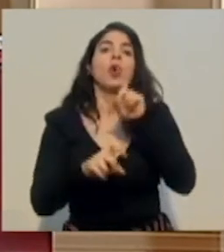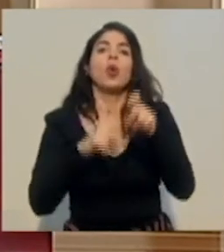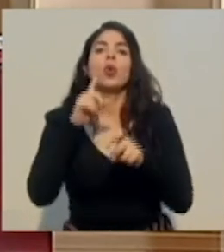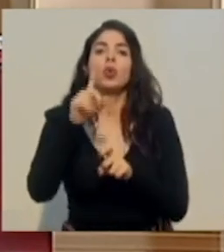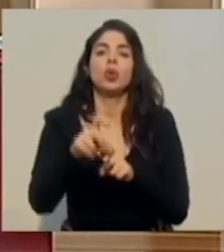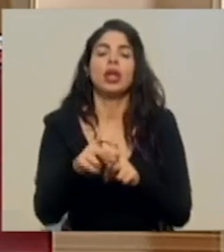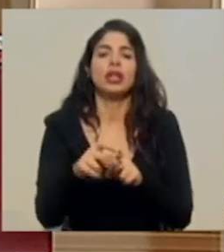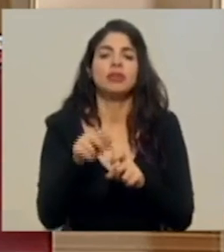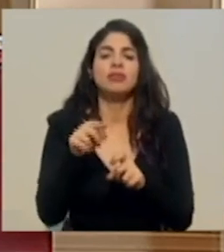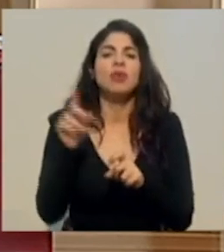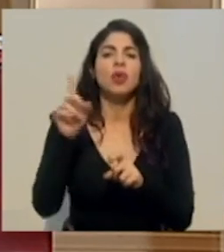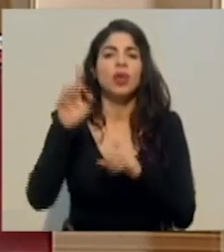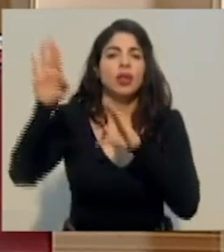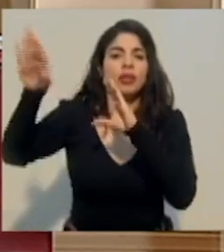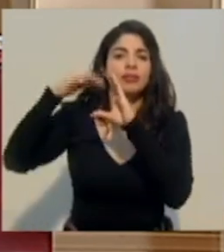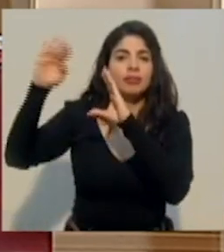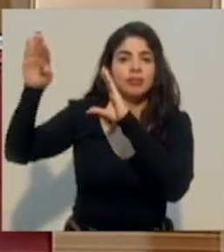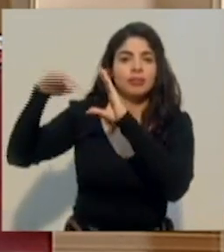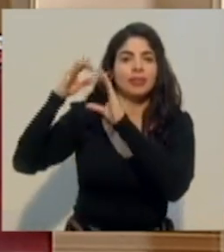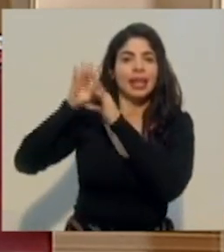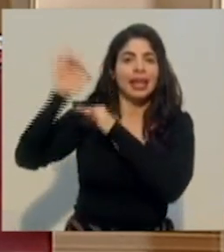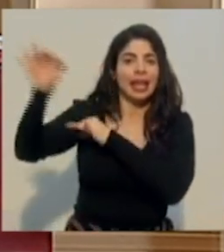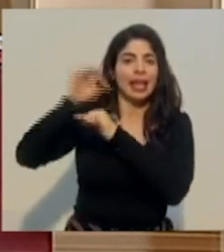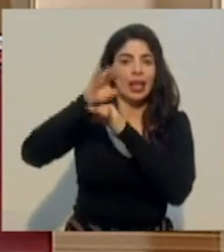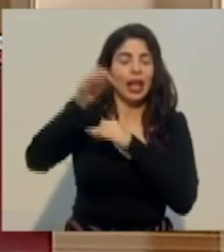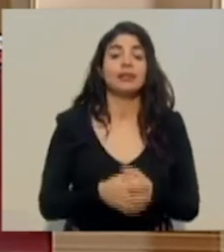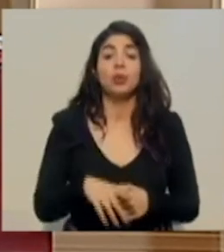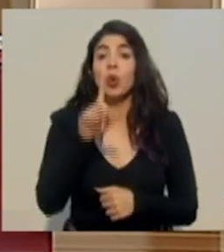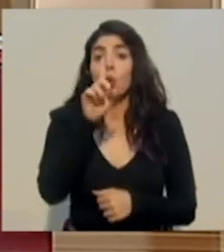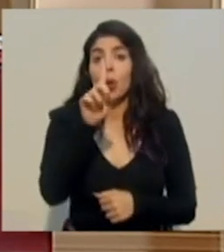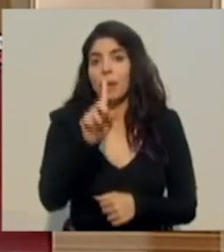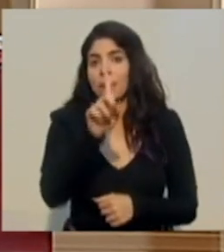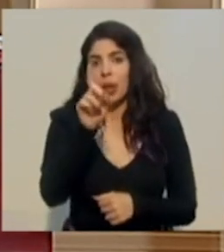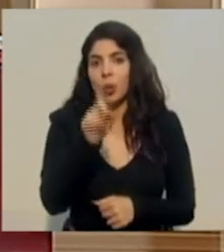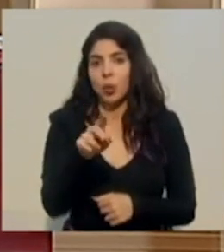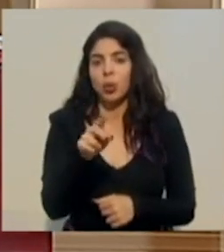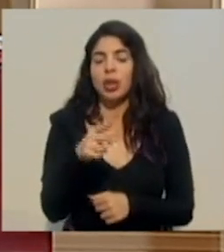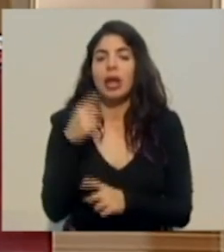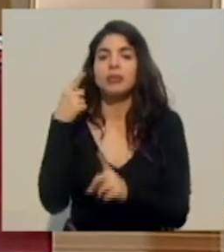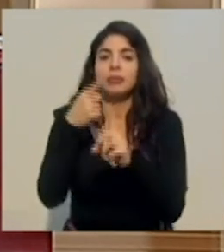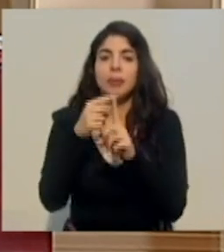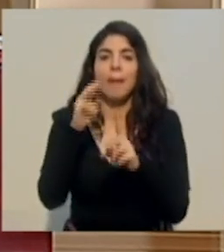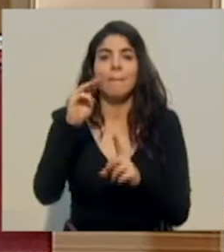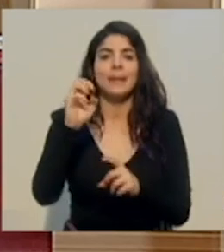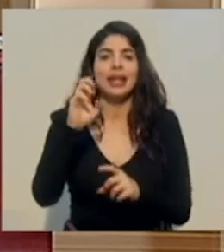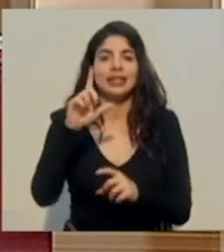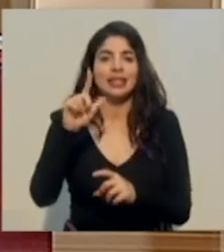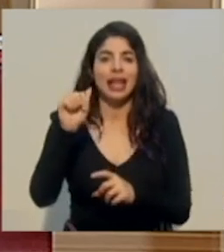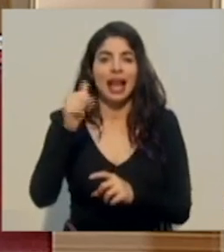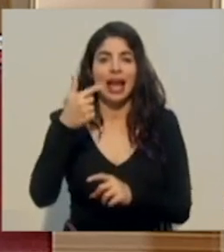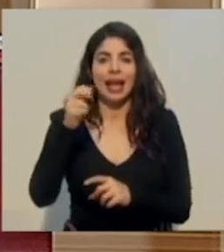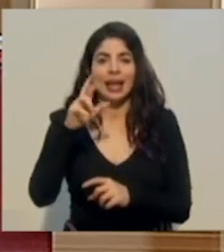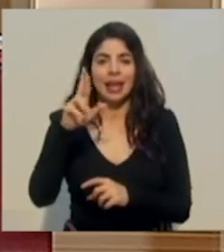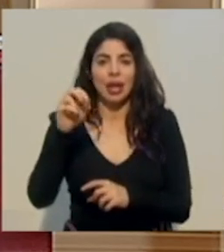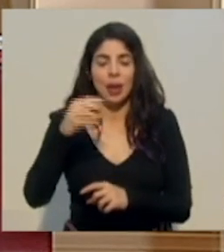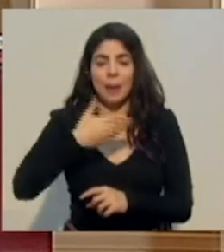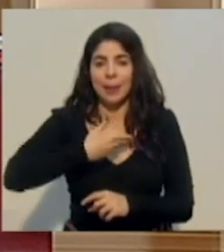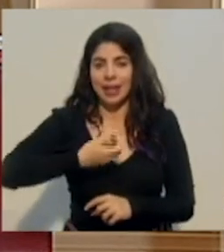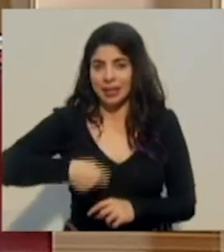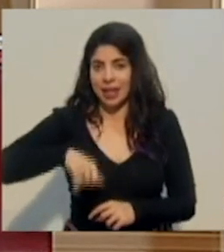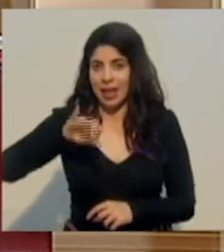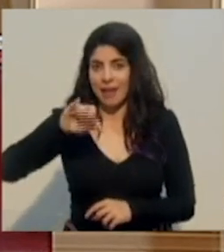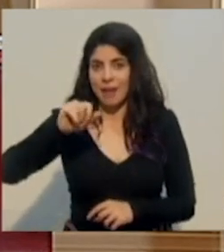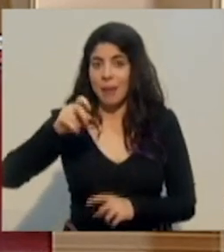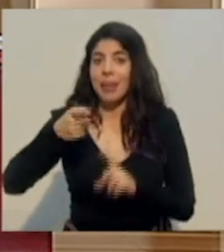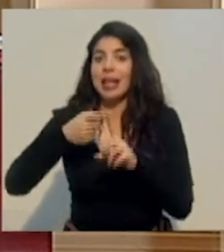llegan vía remota a los medios regionales. Tenemos una única consulta y es para doña Marcela Guerrero, presidenta ejecutiva del IFAM